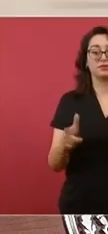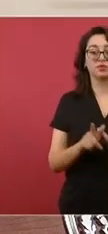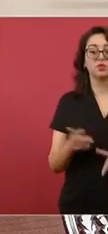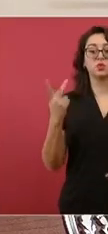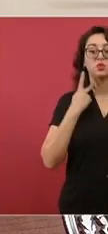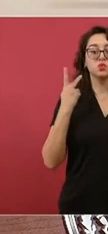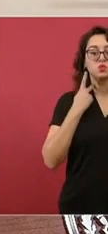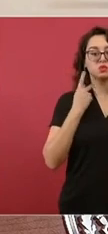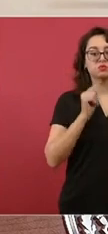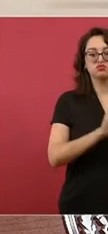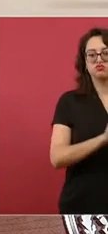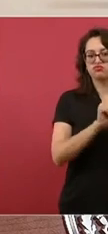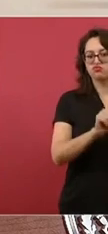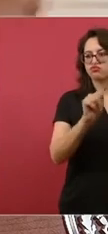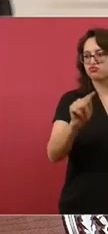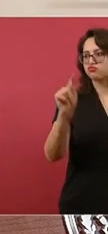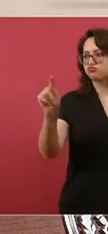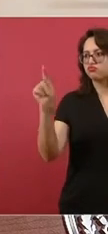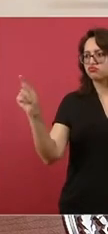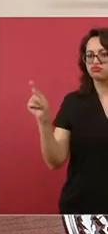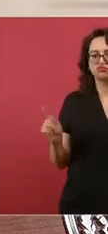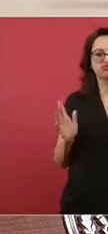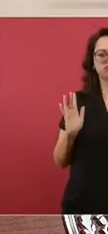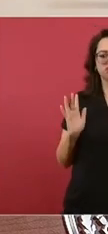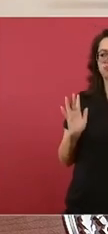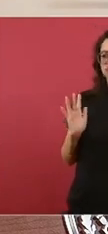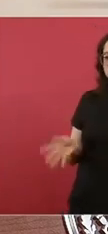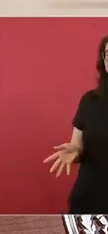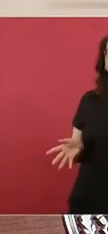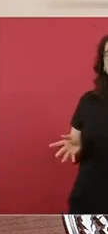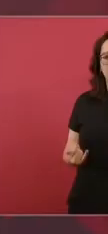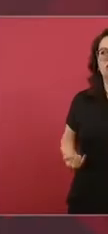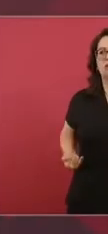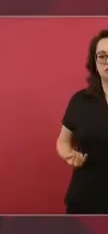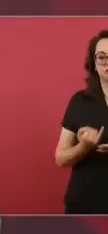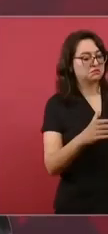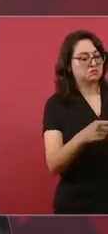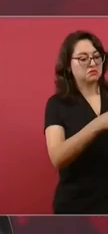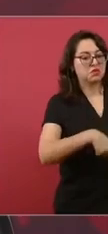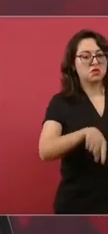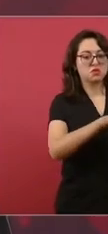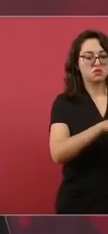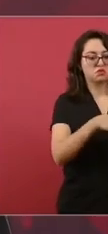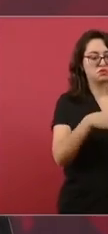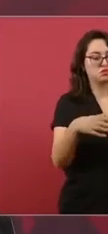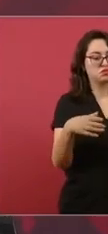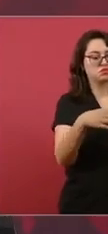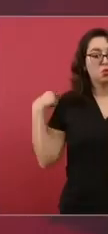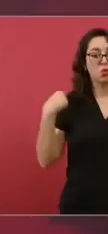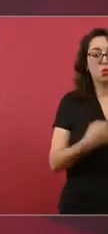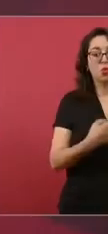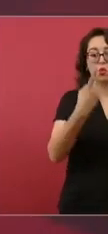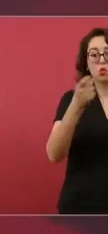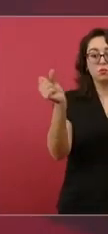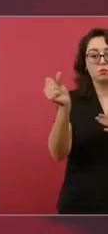Está lloviendo que el bloque conservador, aunque lo anunciaron desde hace más de un mes, ya van a presentar sus reglas